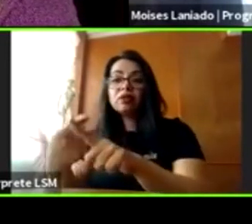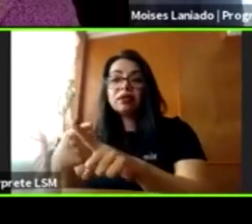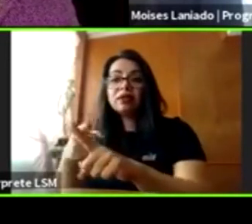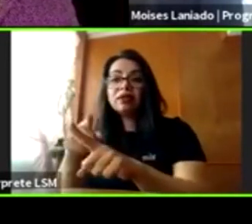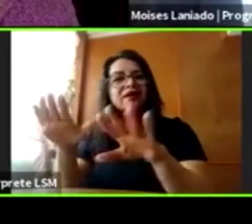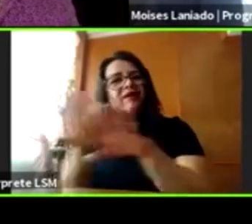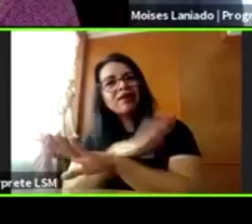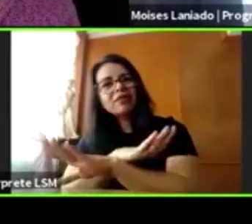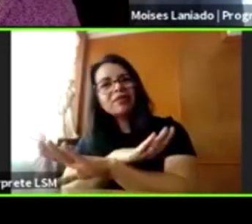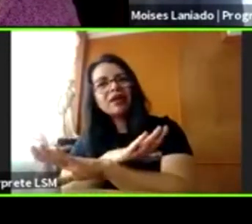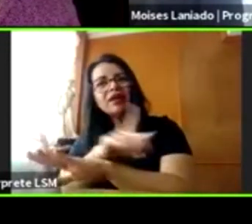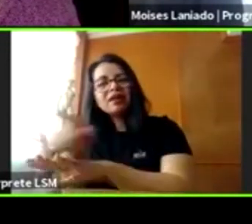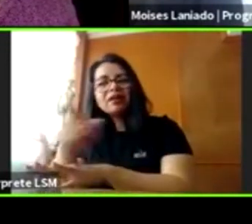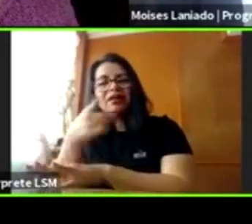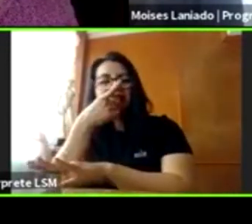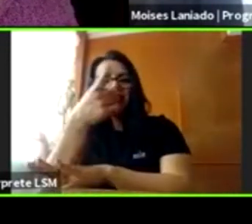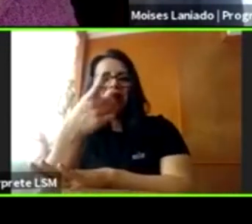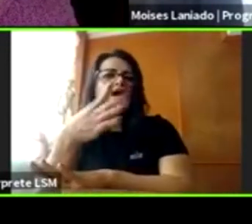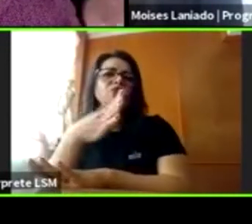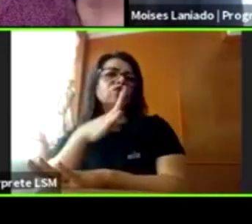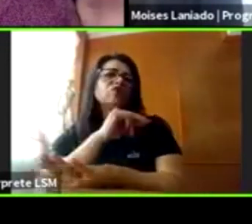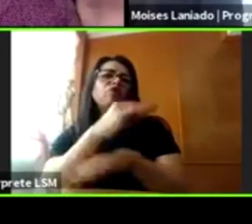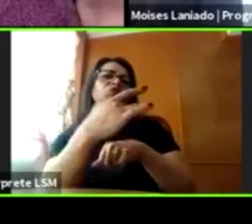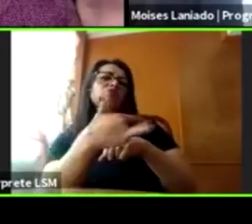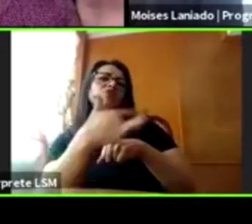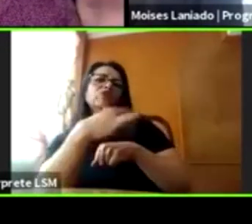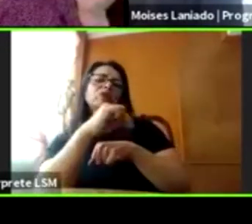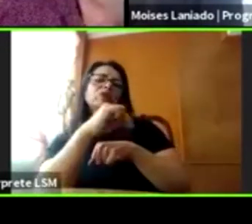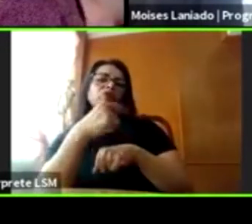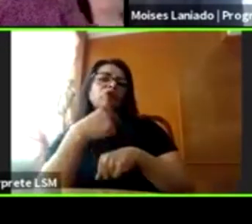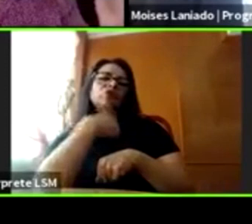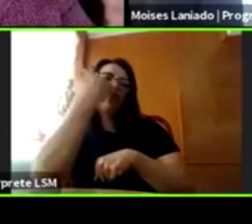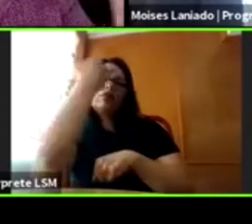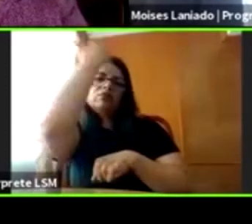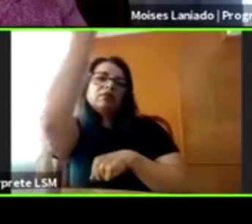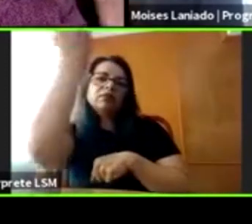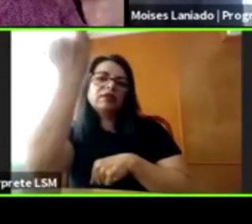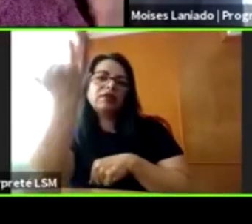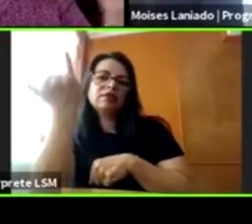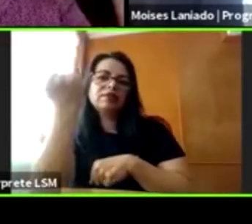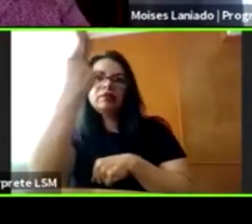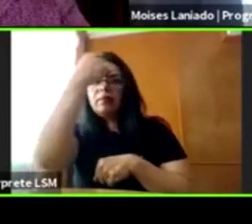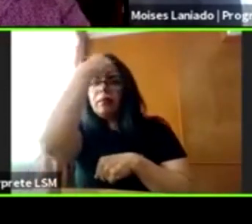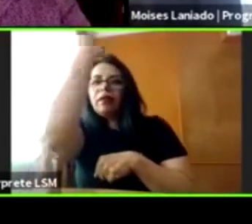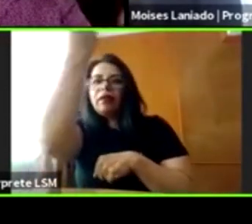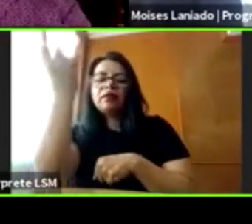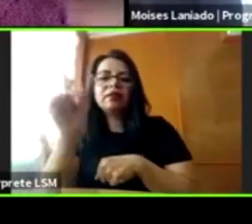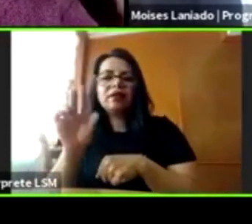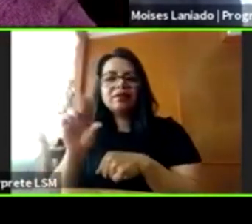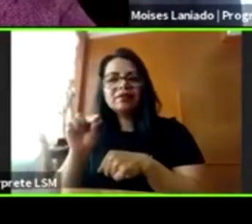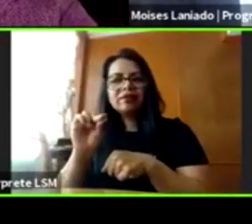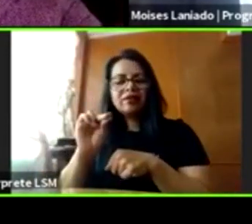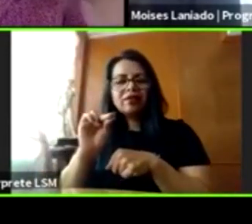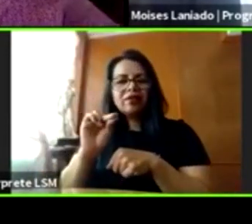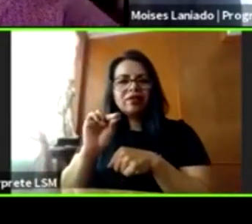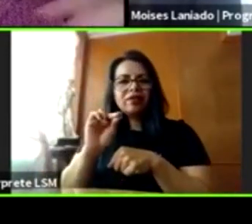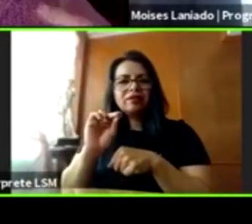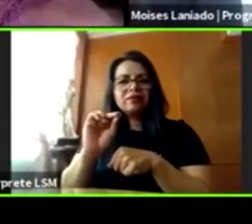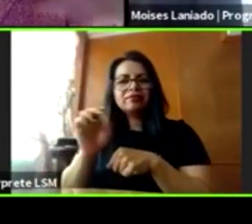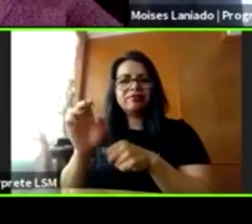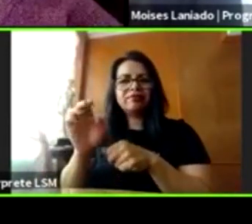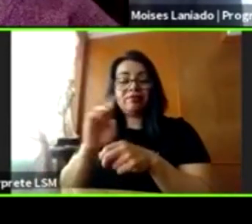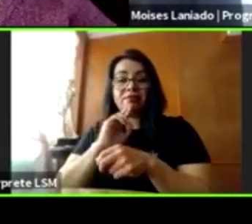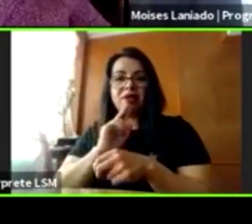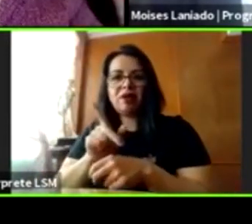yo me lo inventé. Entonces, para que podamos tener la garantía de que lo que nos está diciendo es verdad y